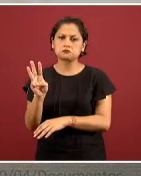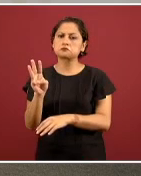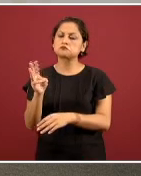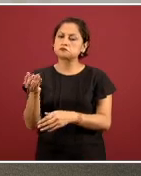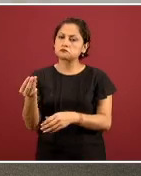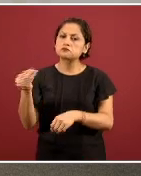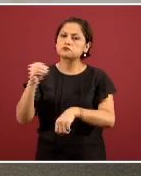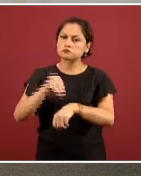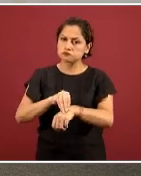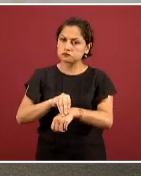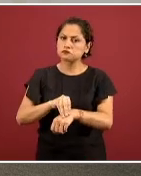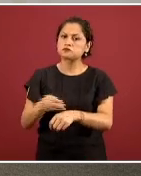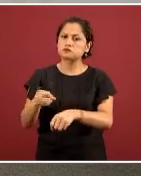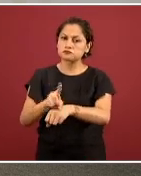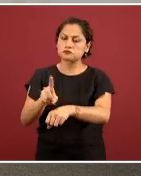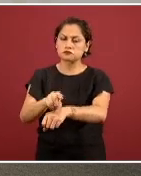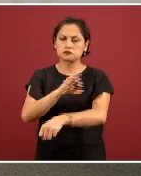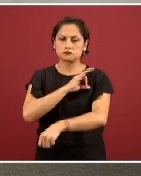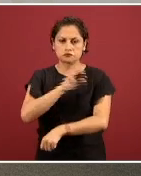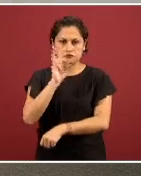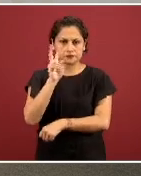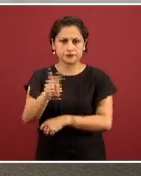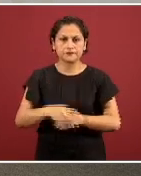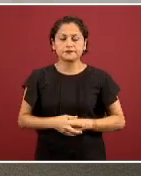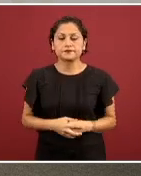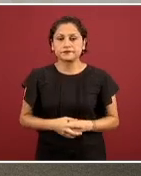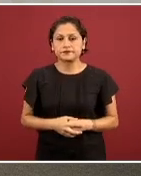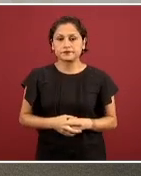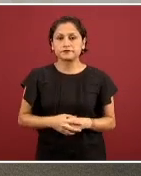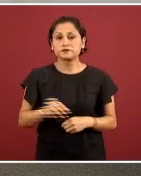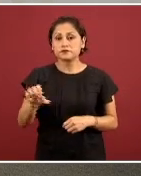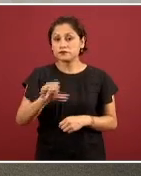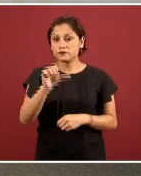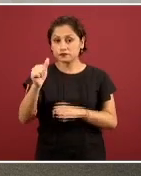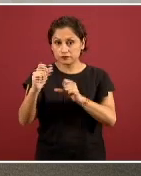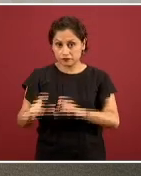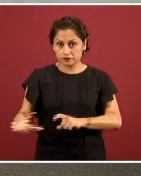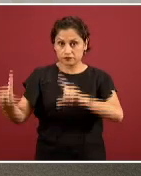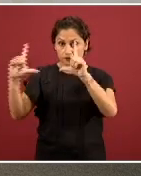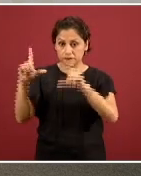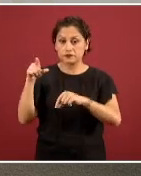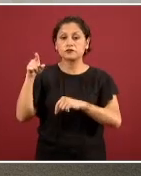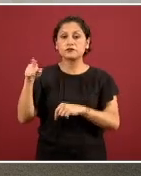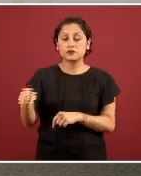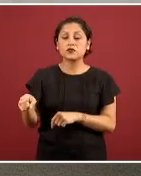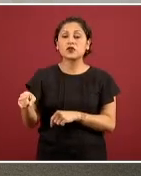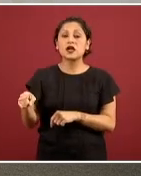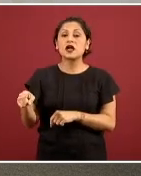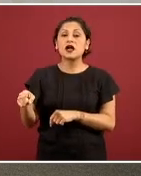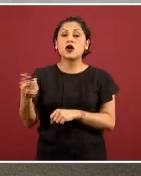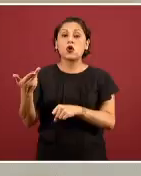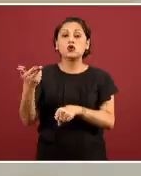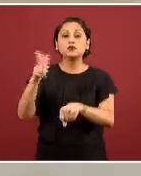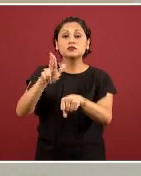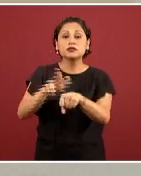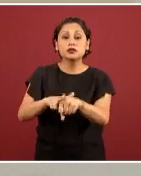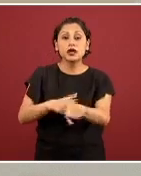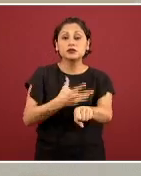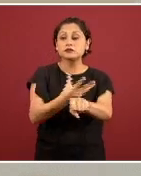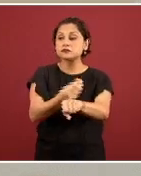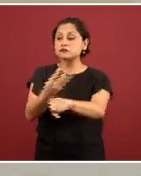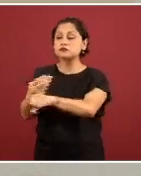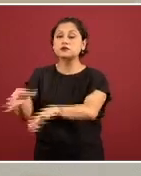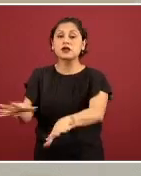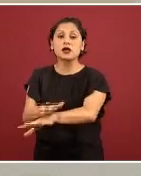los lineamientos que están viendo en su pantalla es el de reconversión hospitalaria. Este es muy importante, como lo ha comentado el